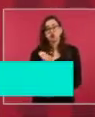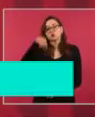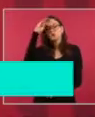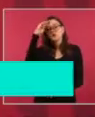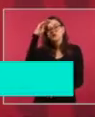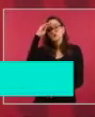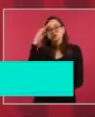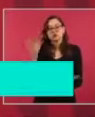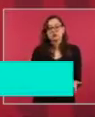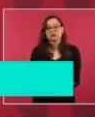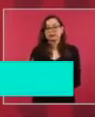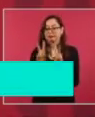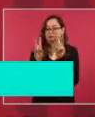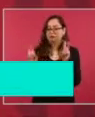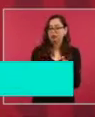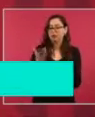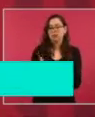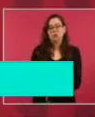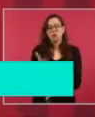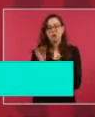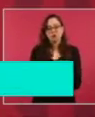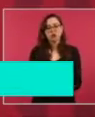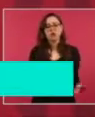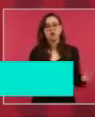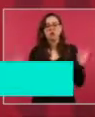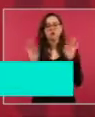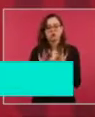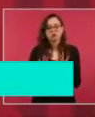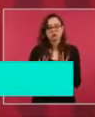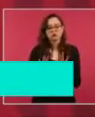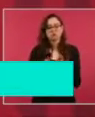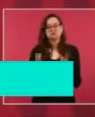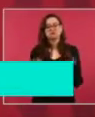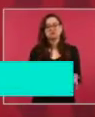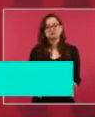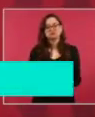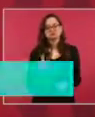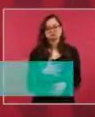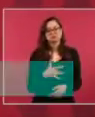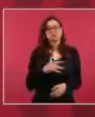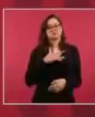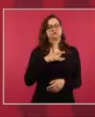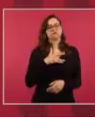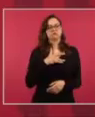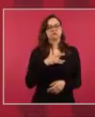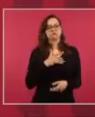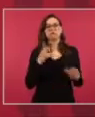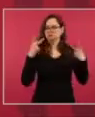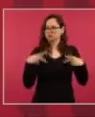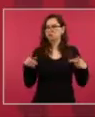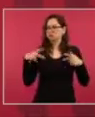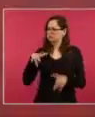que lo mejor es consultarle a la gente,